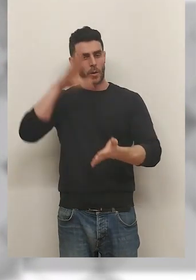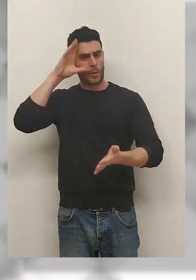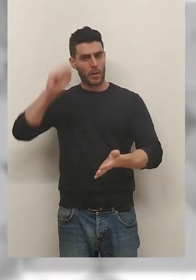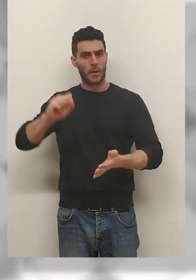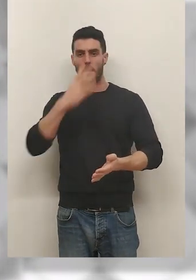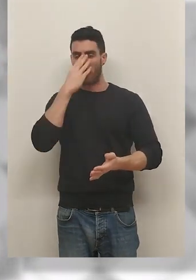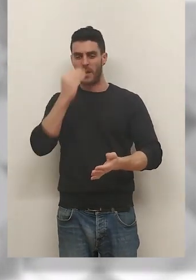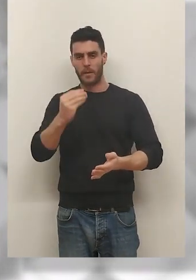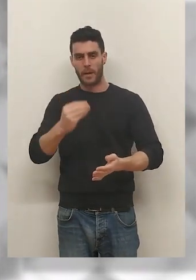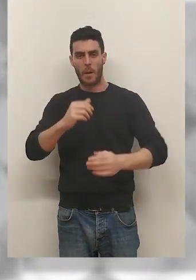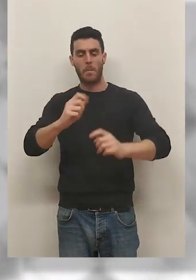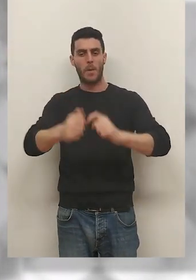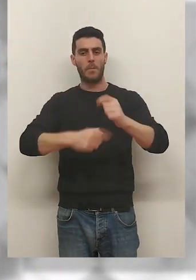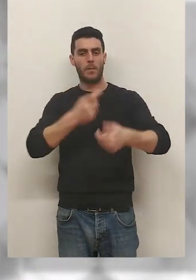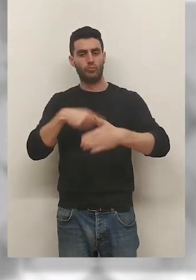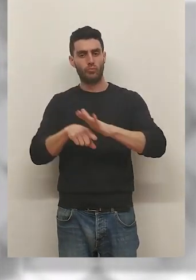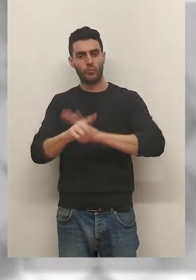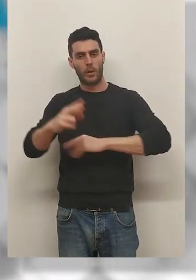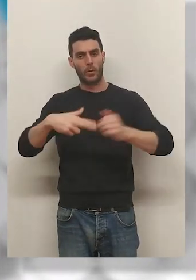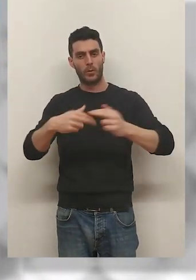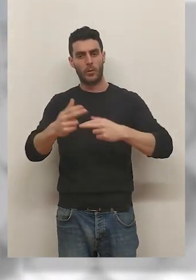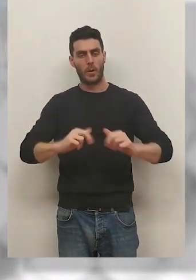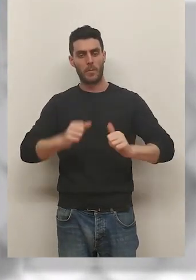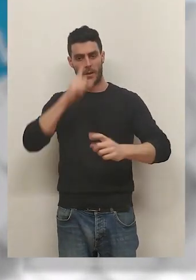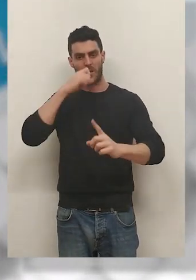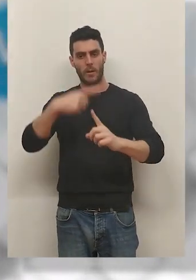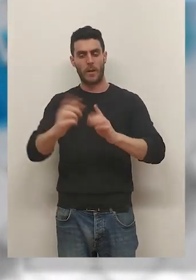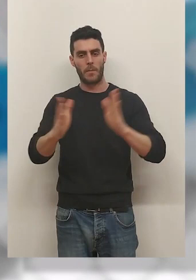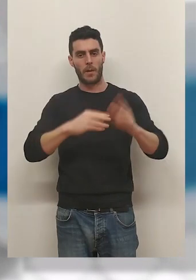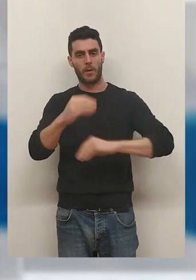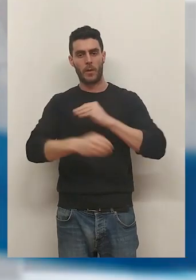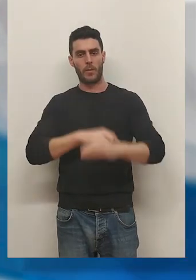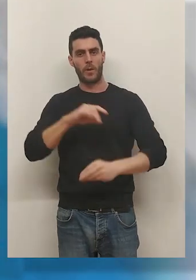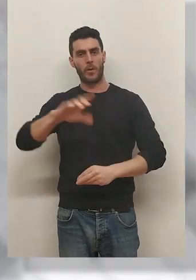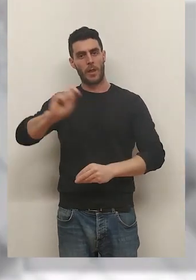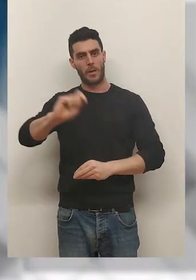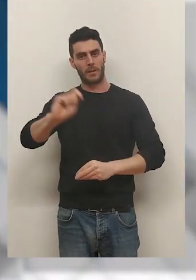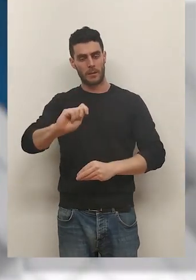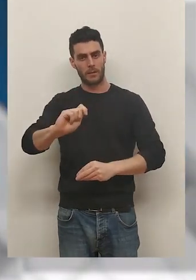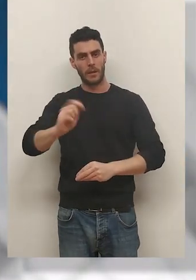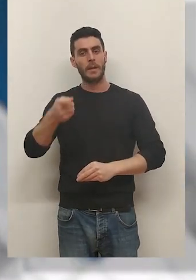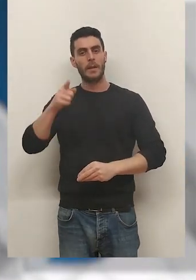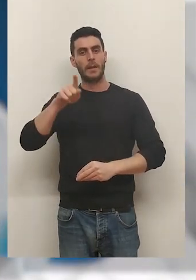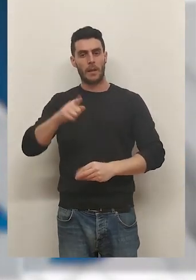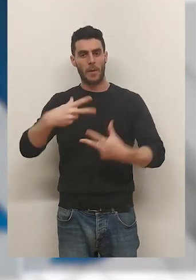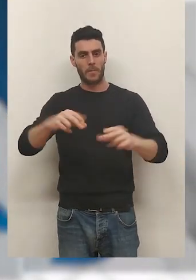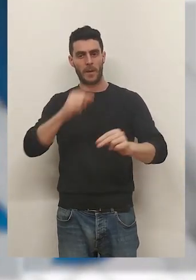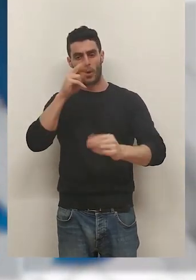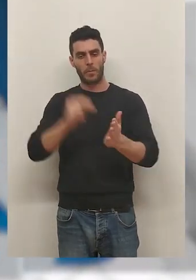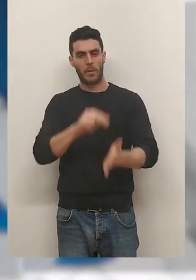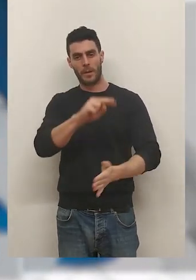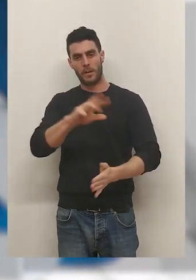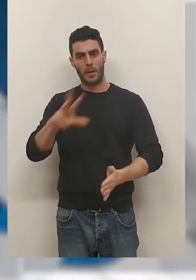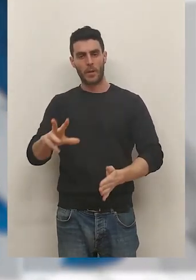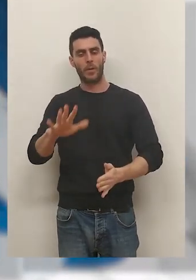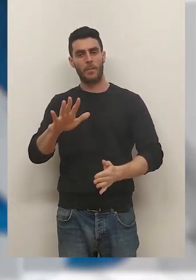Guardia Civil de Villa Mediana va dando pasos. Su construcción comenzará el próximo año, tendrá un plazo de ejecución de 15 meses y estará concluido en 2025.